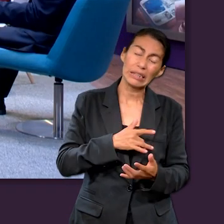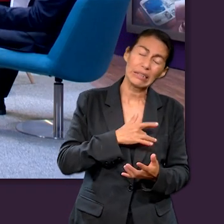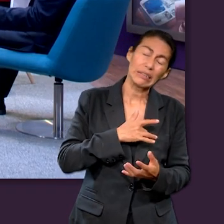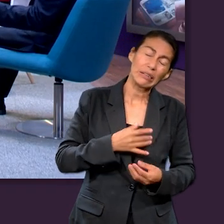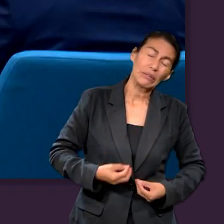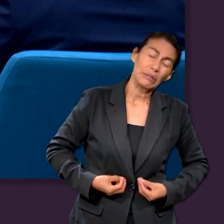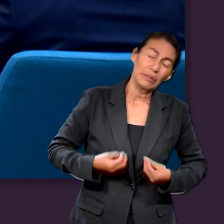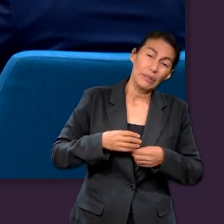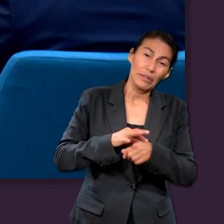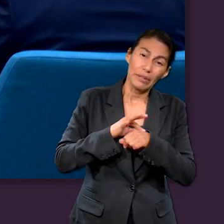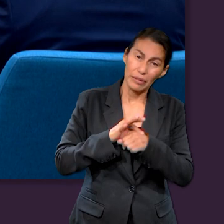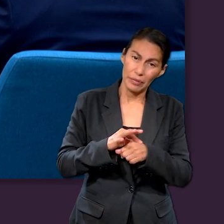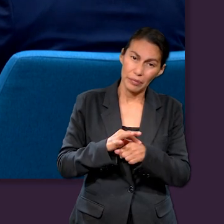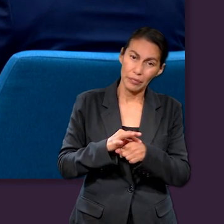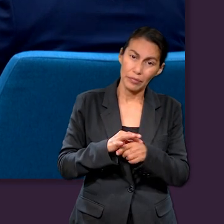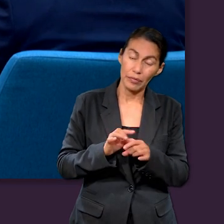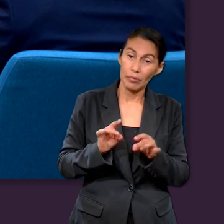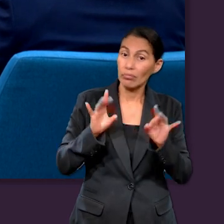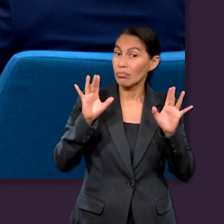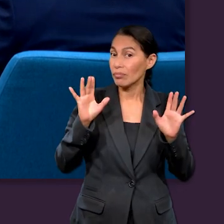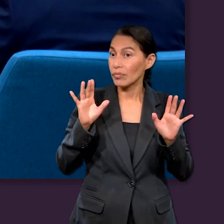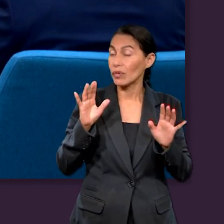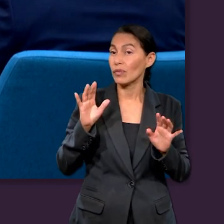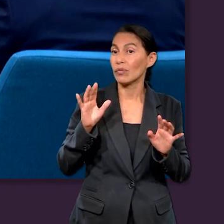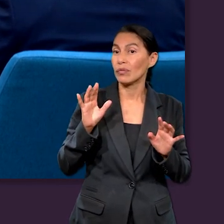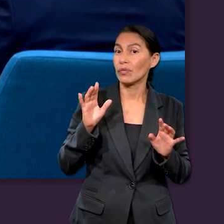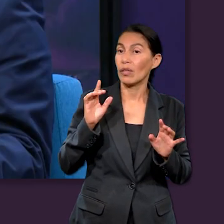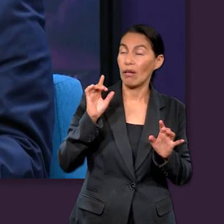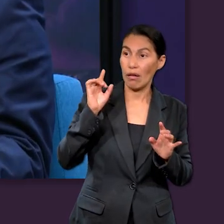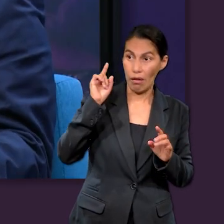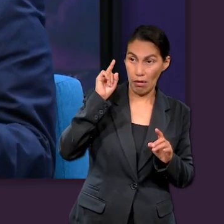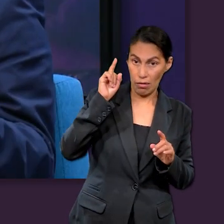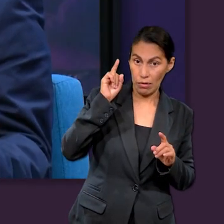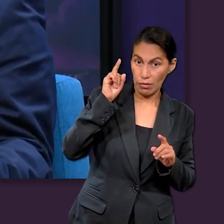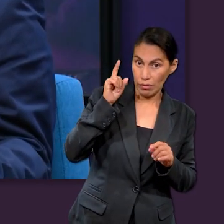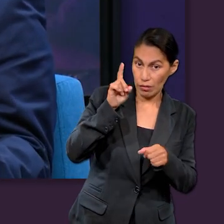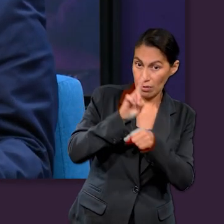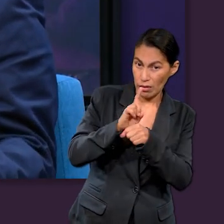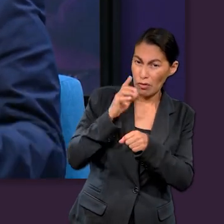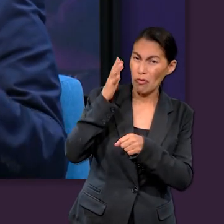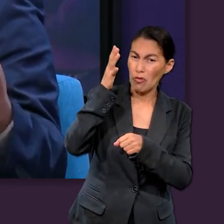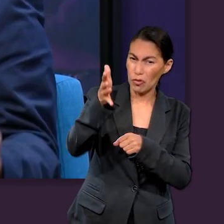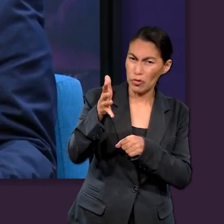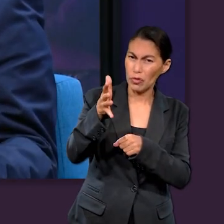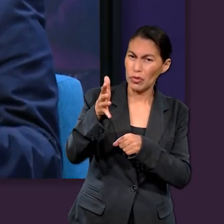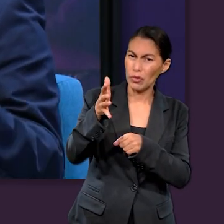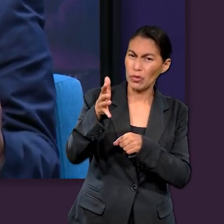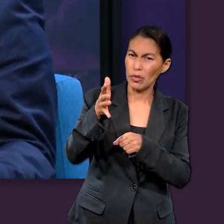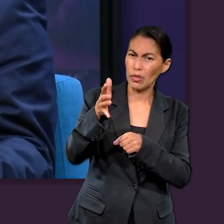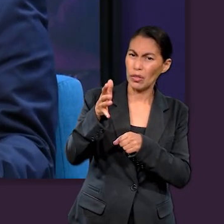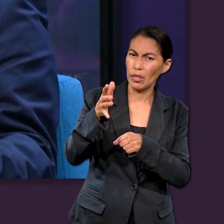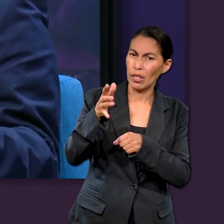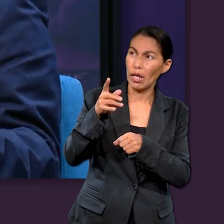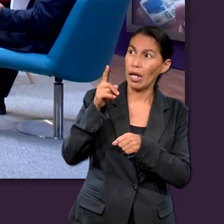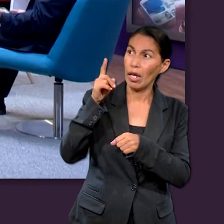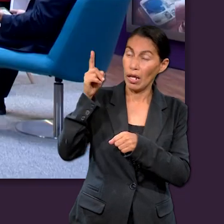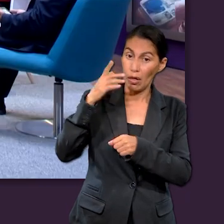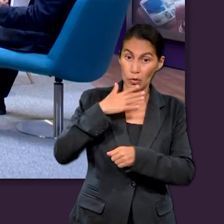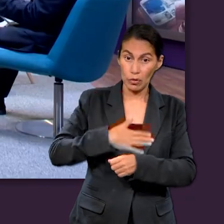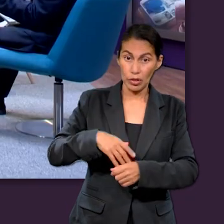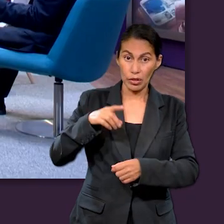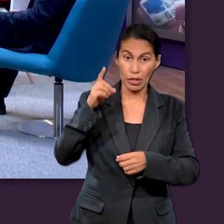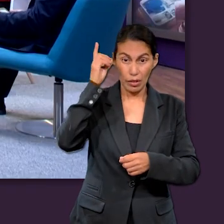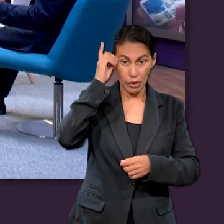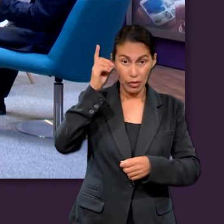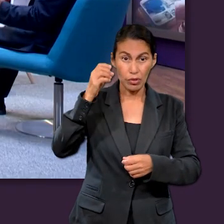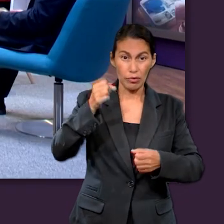que lo ve rodeado, habrá un día de la resurrección. Habrá un día cuando la justicia de Dios